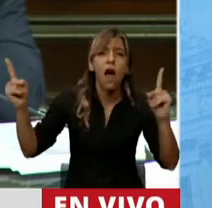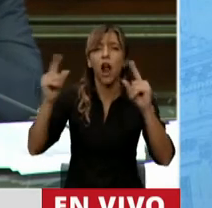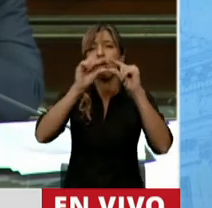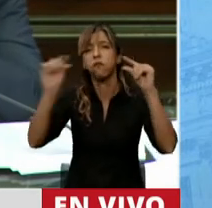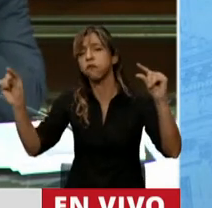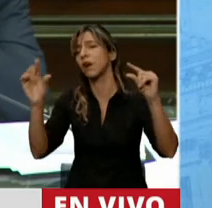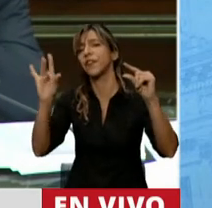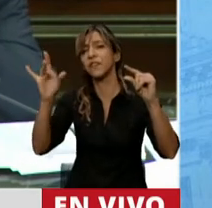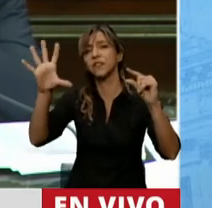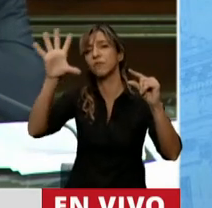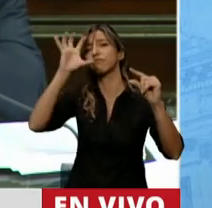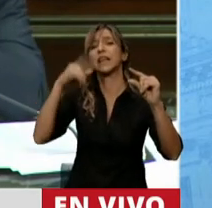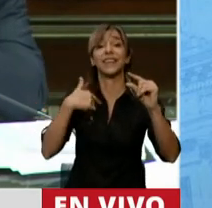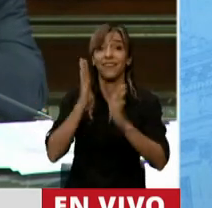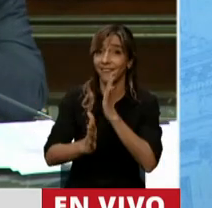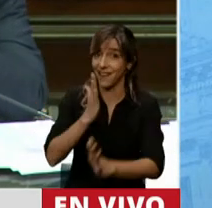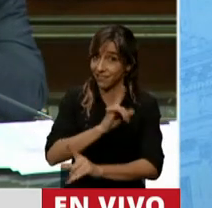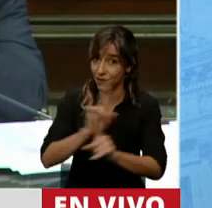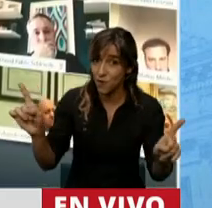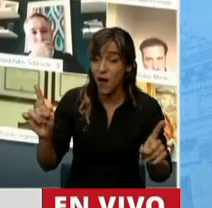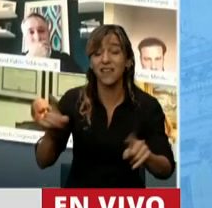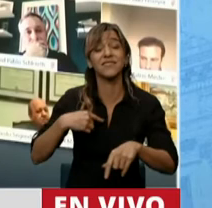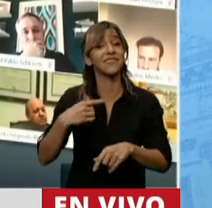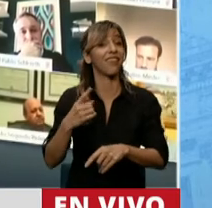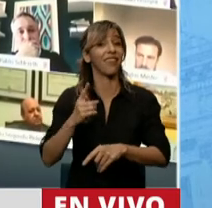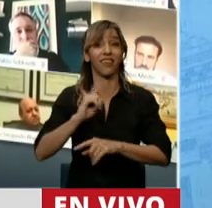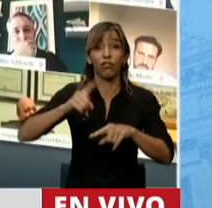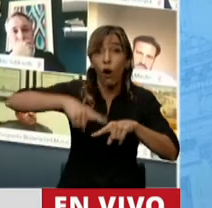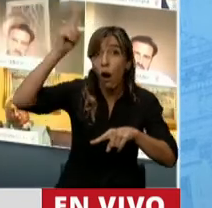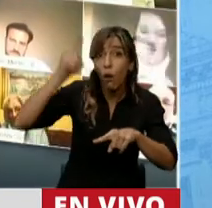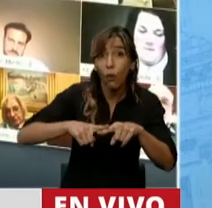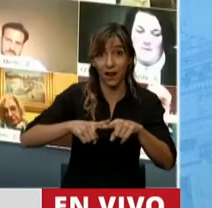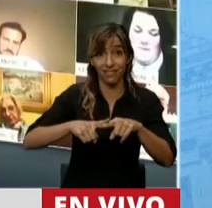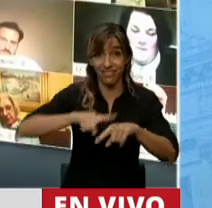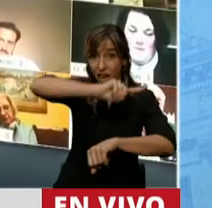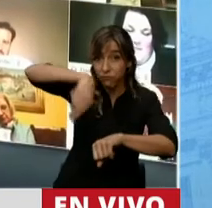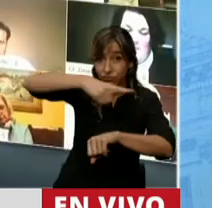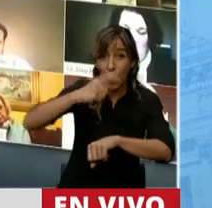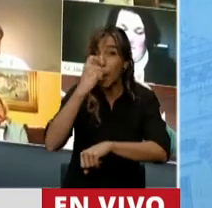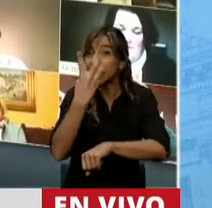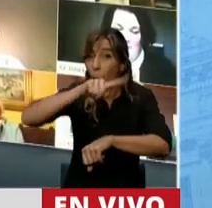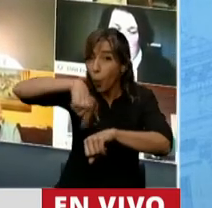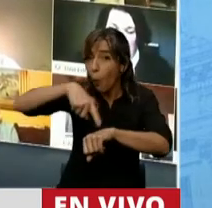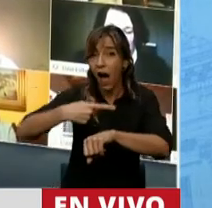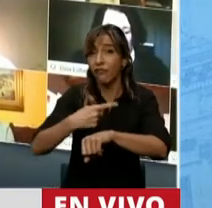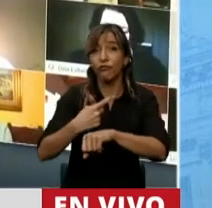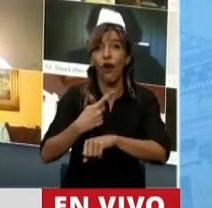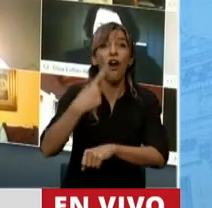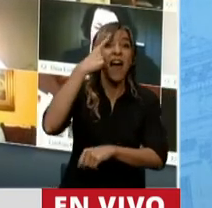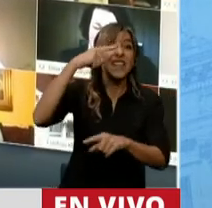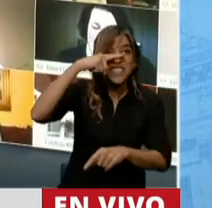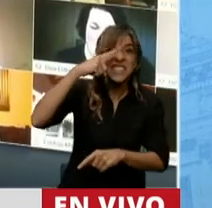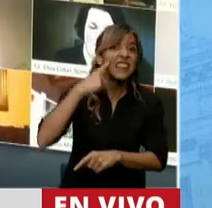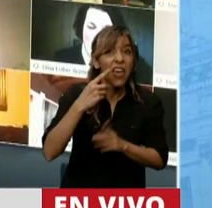y además no son gratuitos y no funcionan 24 por 7. Entonces le pregunto, señor jefe de gabinete, ¿cuánto